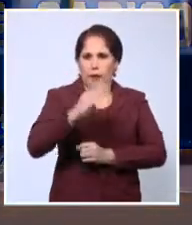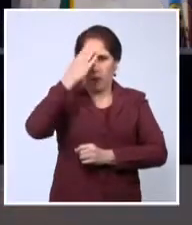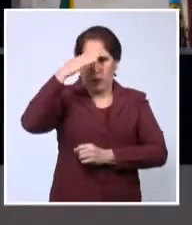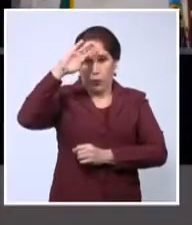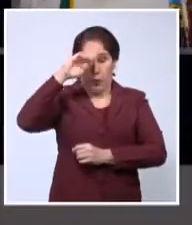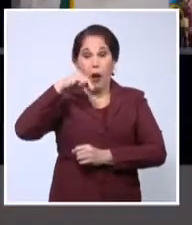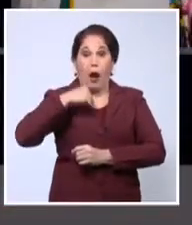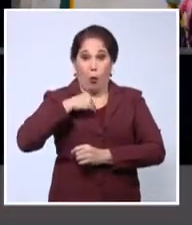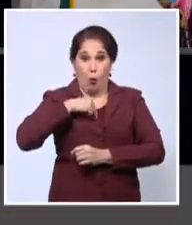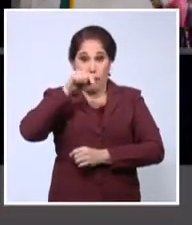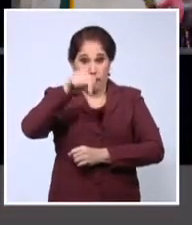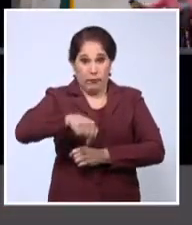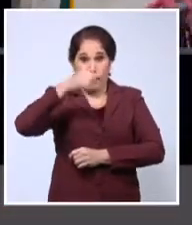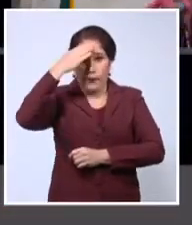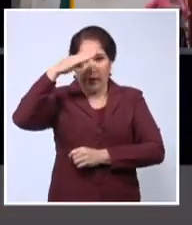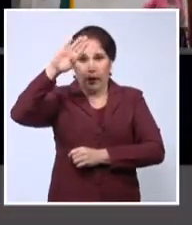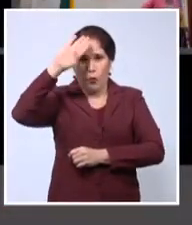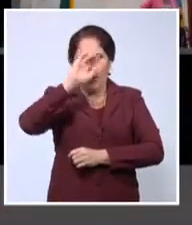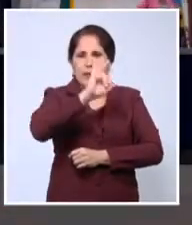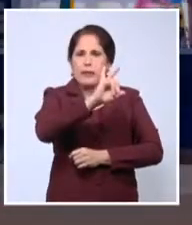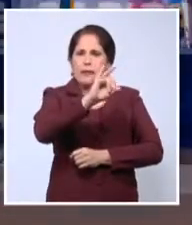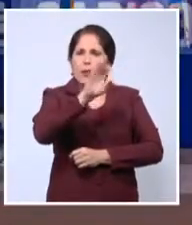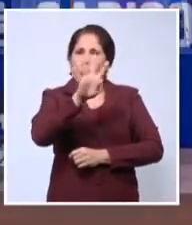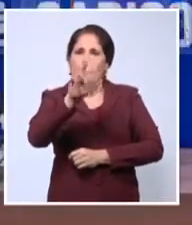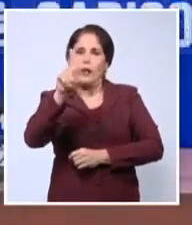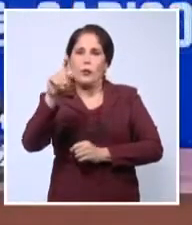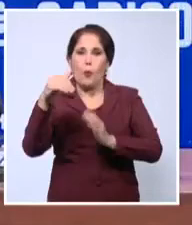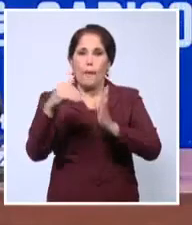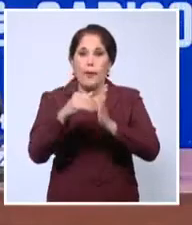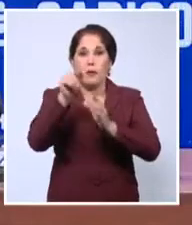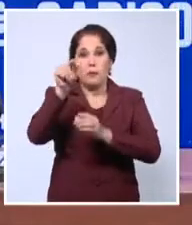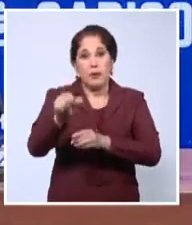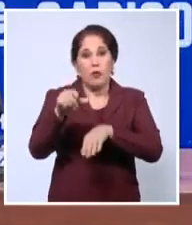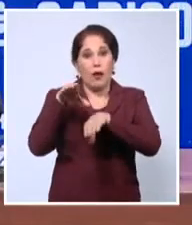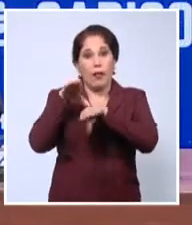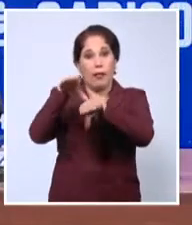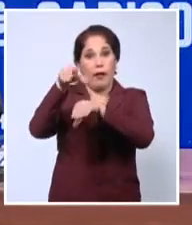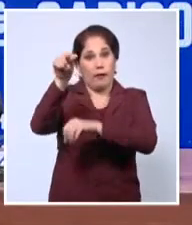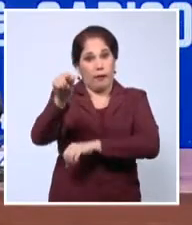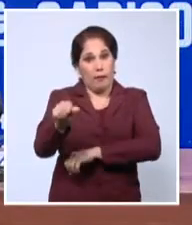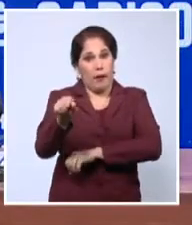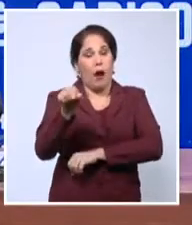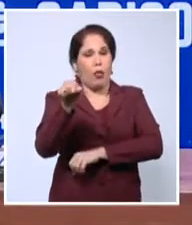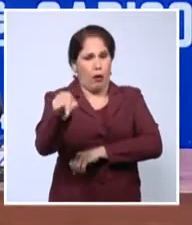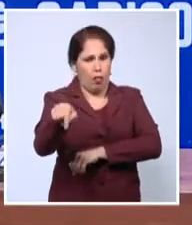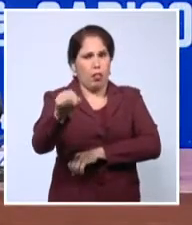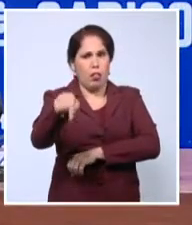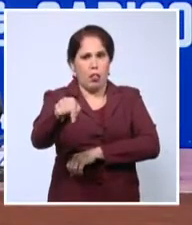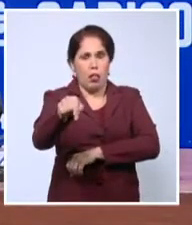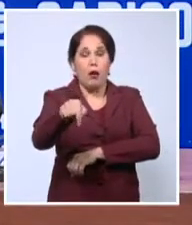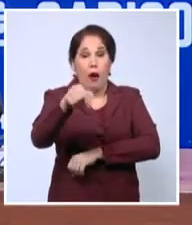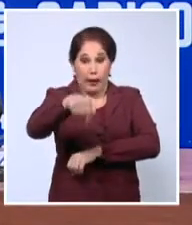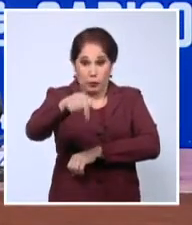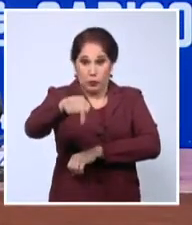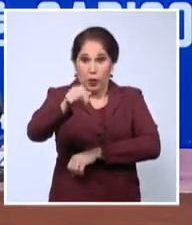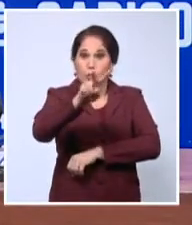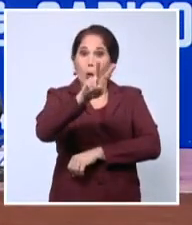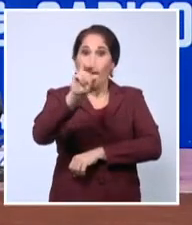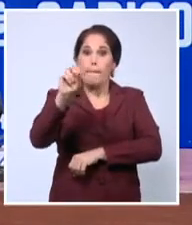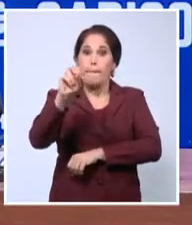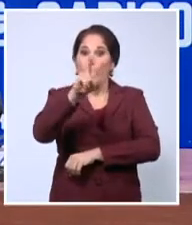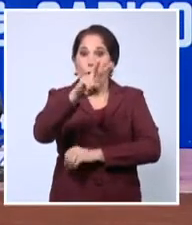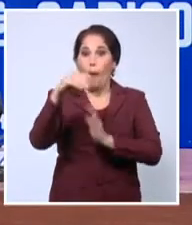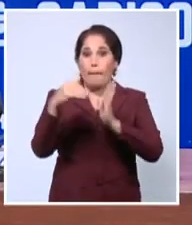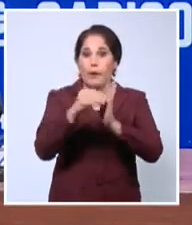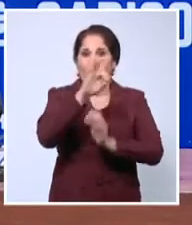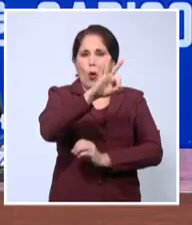acogemos en nuestro país a 741 becarios caribeños. Actualmente, 2,048